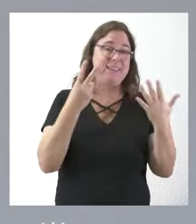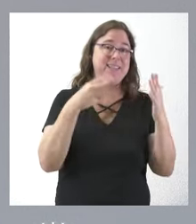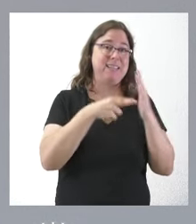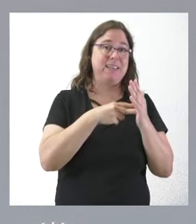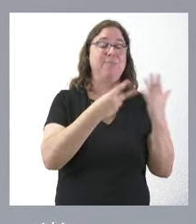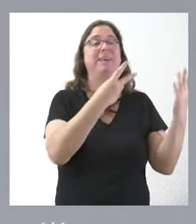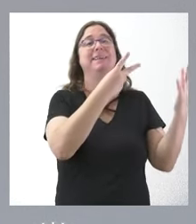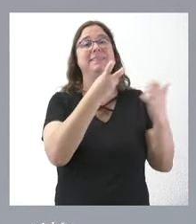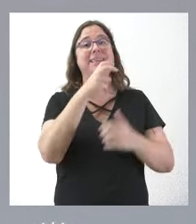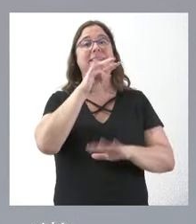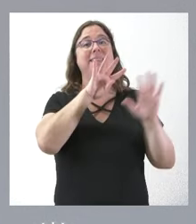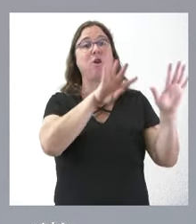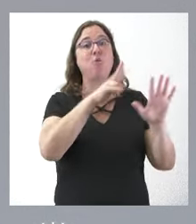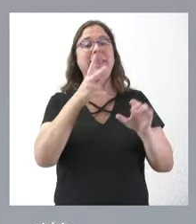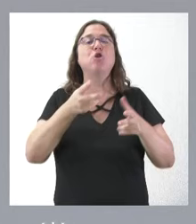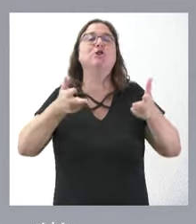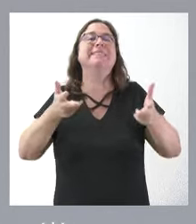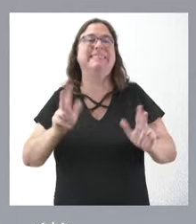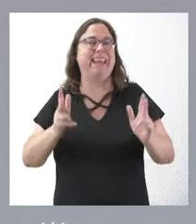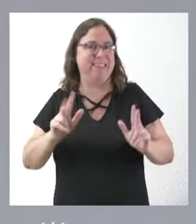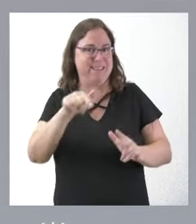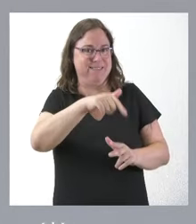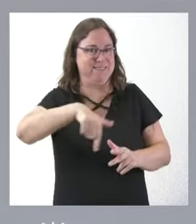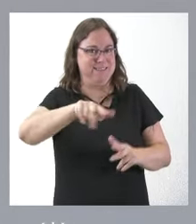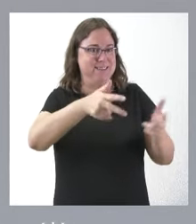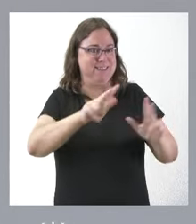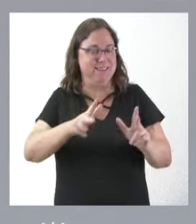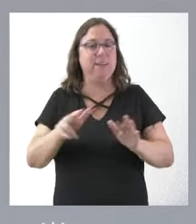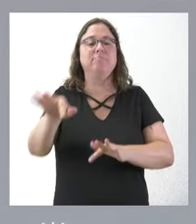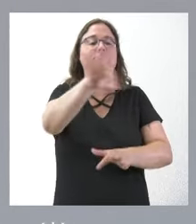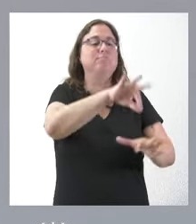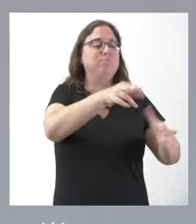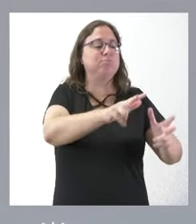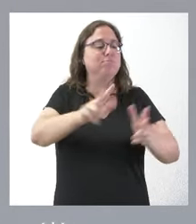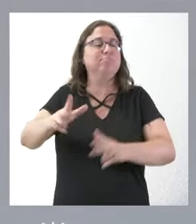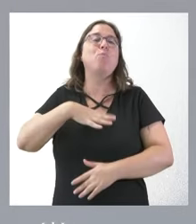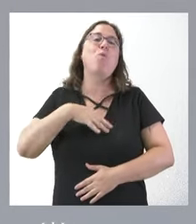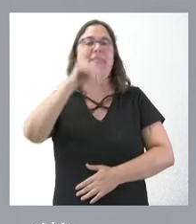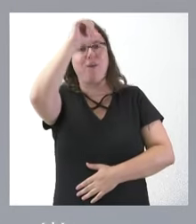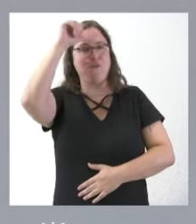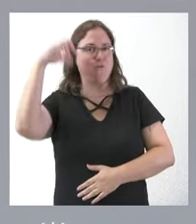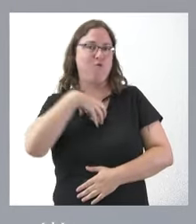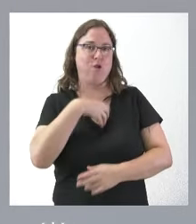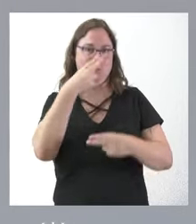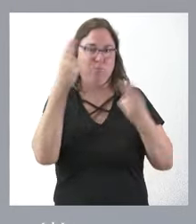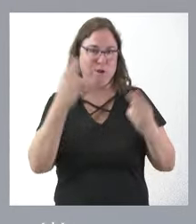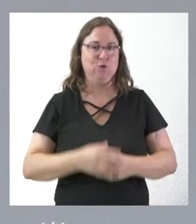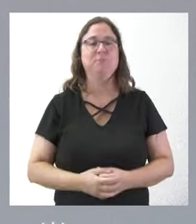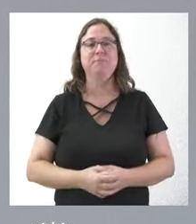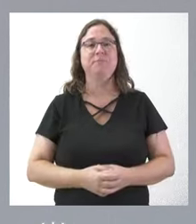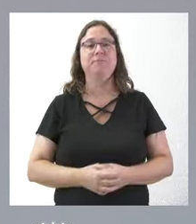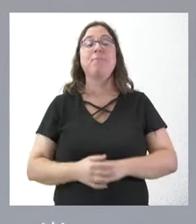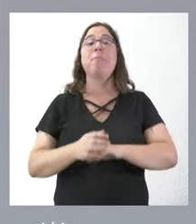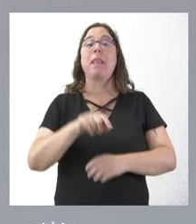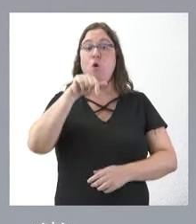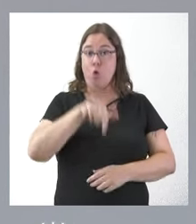sillas que tiene la Administración y en las cuales se pueden sentar los empleados públicos. Por otro lado, las que